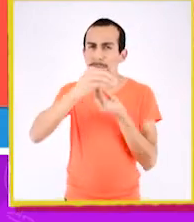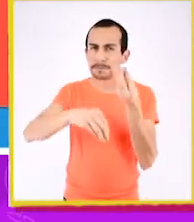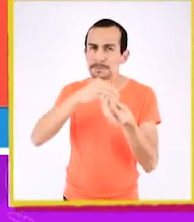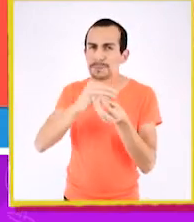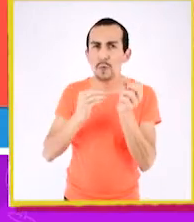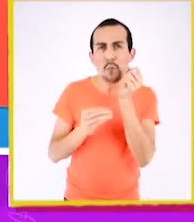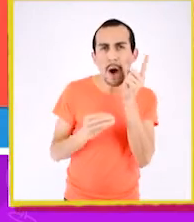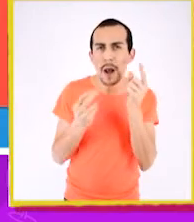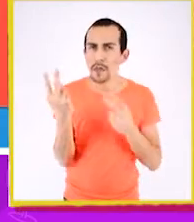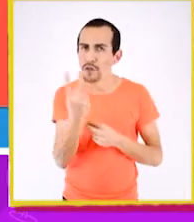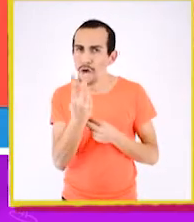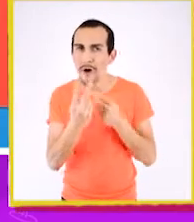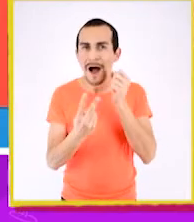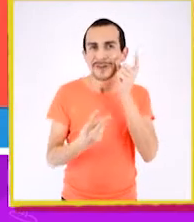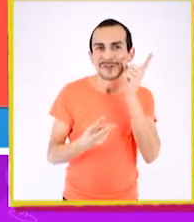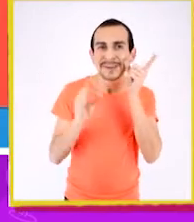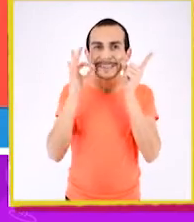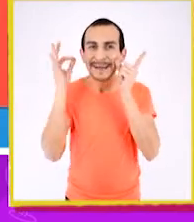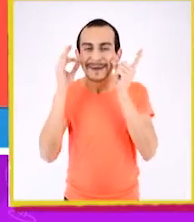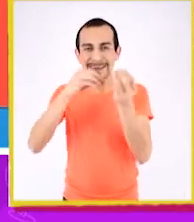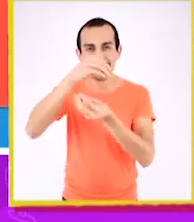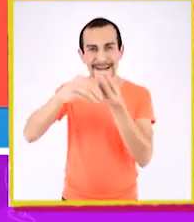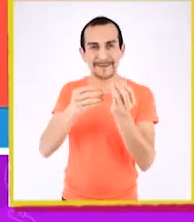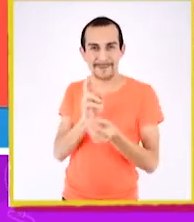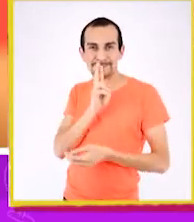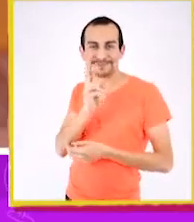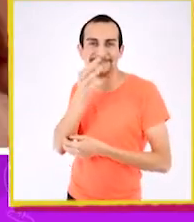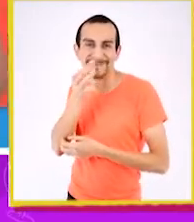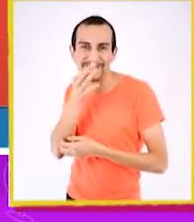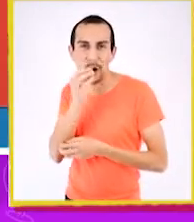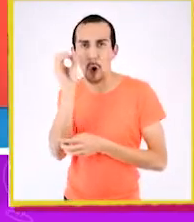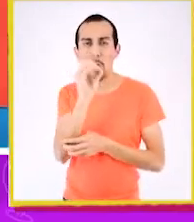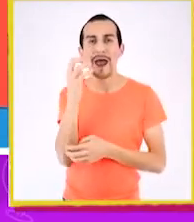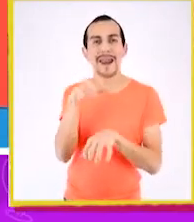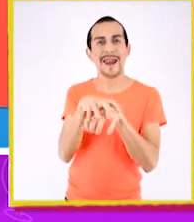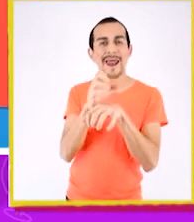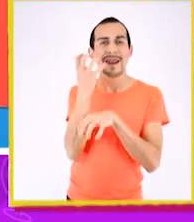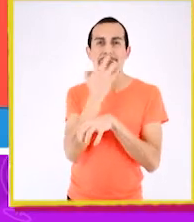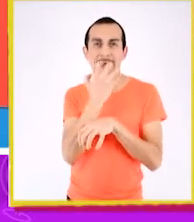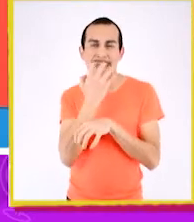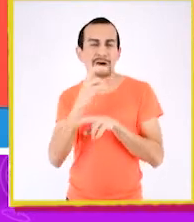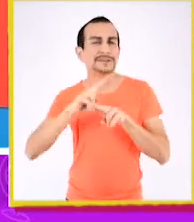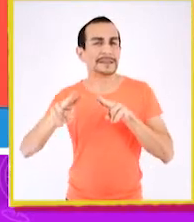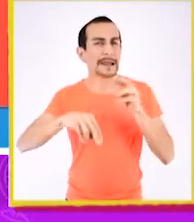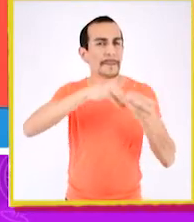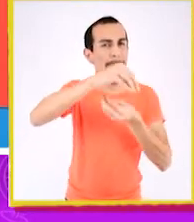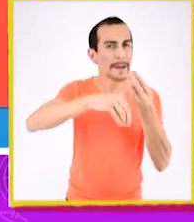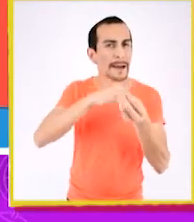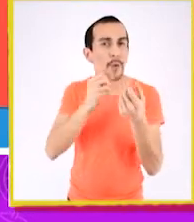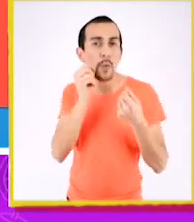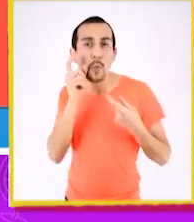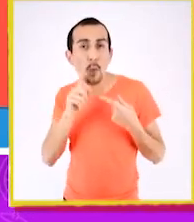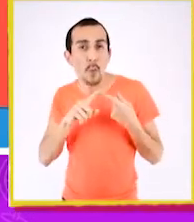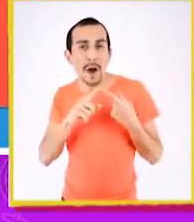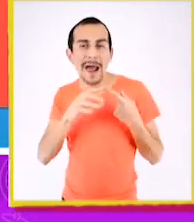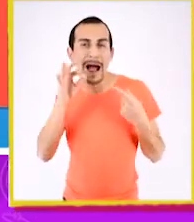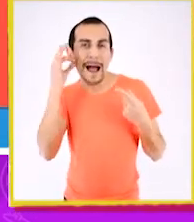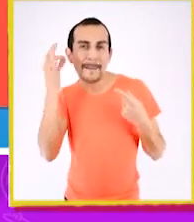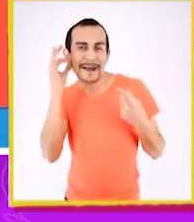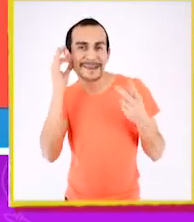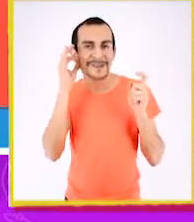conseguimos si mezclamos azul y amarillo. ¡Excelente! O el anaranjado. ¿Qué se hace si mezclamos el